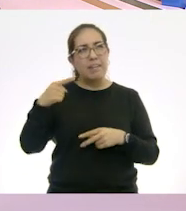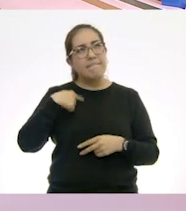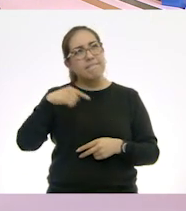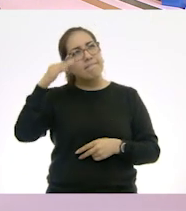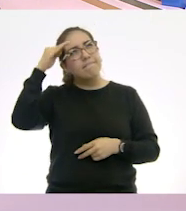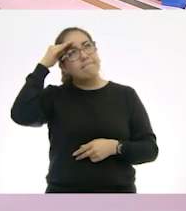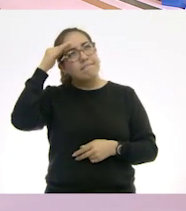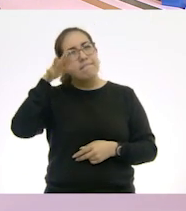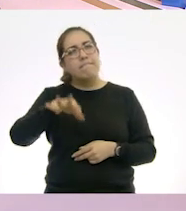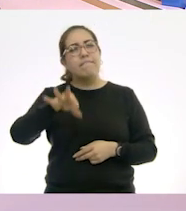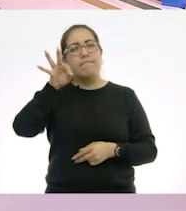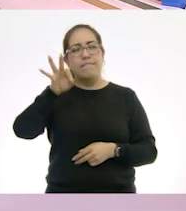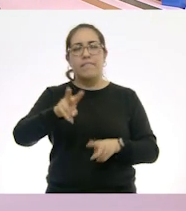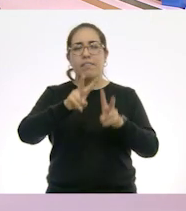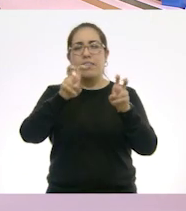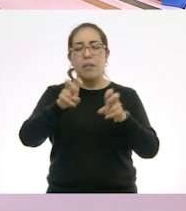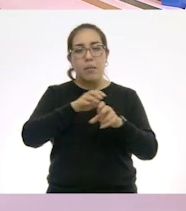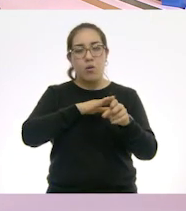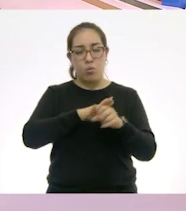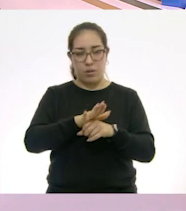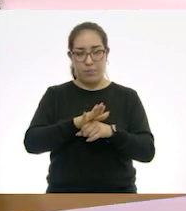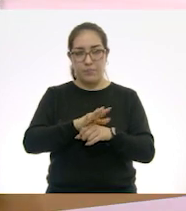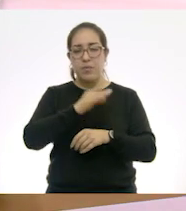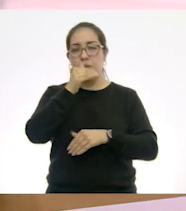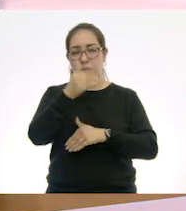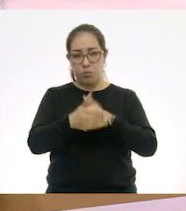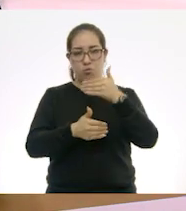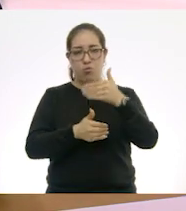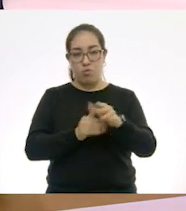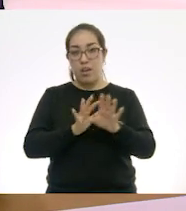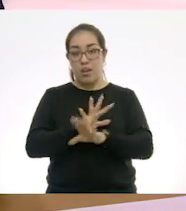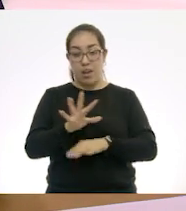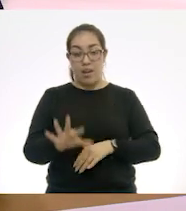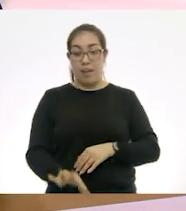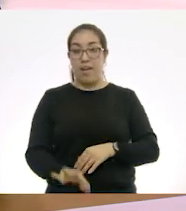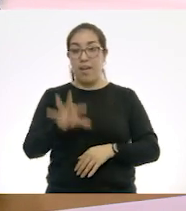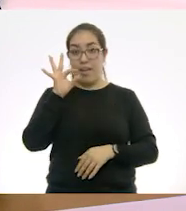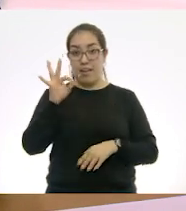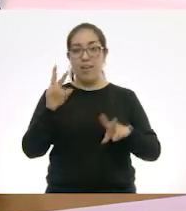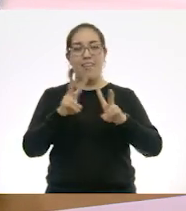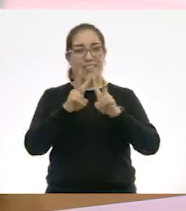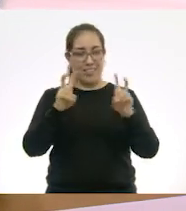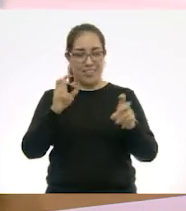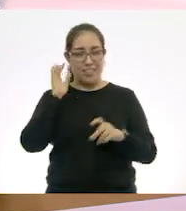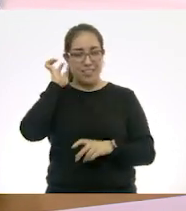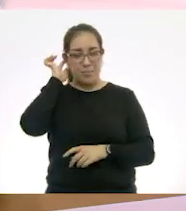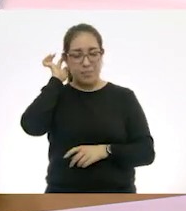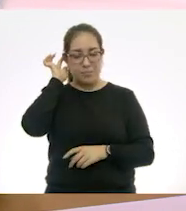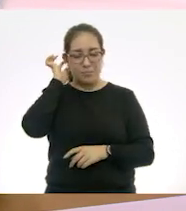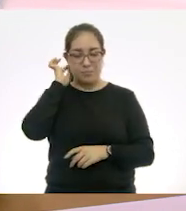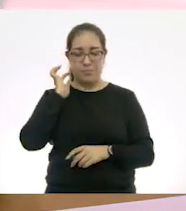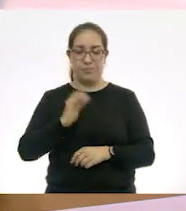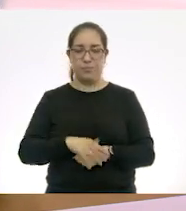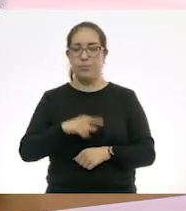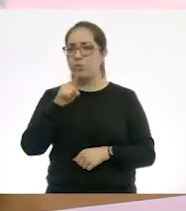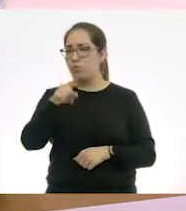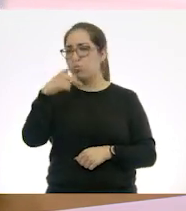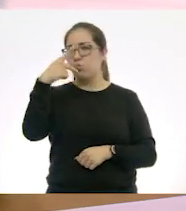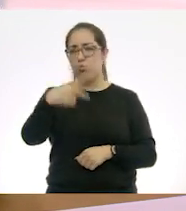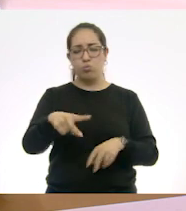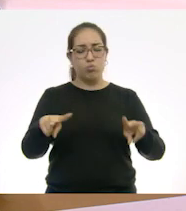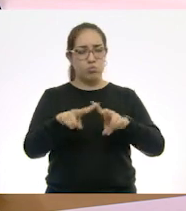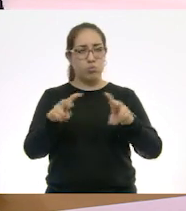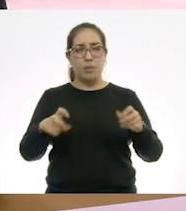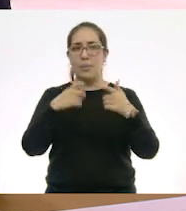que tú vas a hablar y ya vas a elegir, vas a decidir el punto de lo que tú quieres